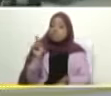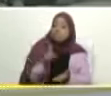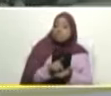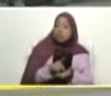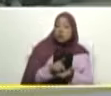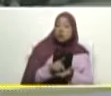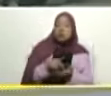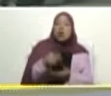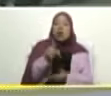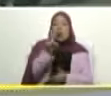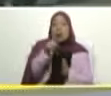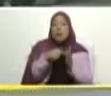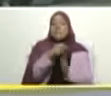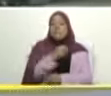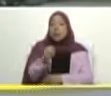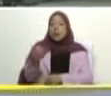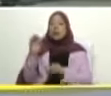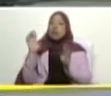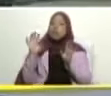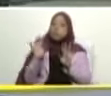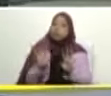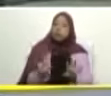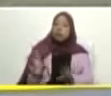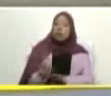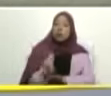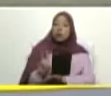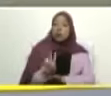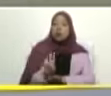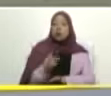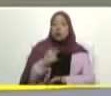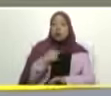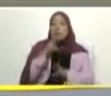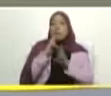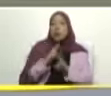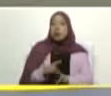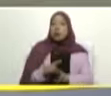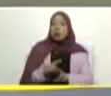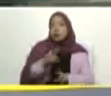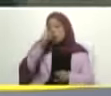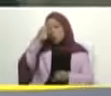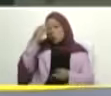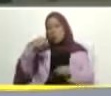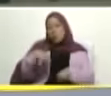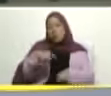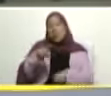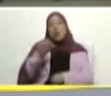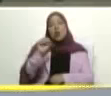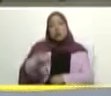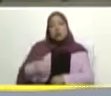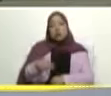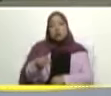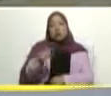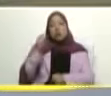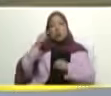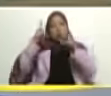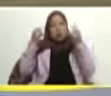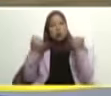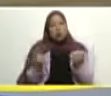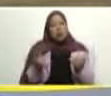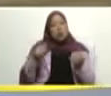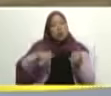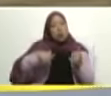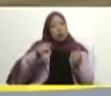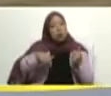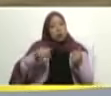hemos traído miles de venezolanos y él me dijo yo estoy de acuerdo con algo que usted dijo y me he dado cuenta ahora que estoy